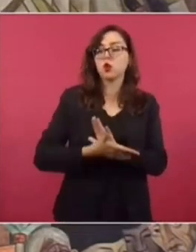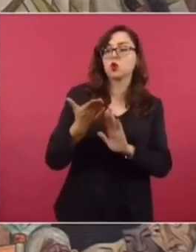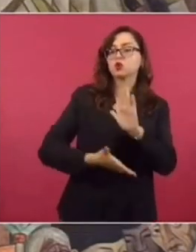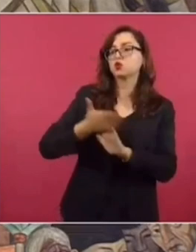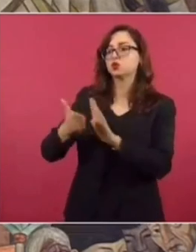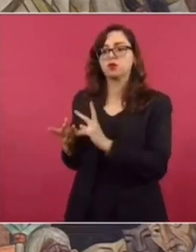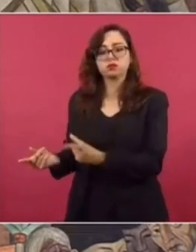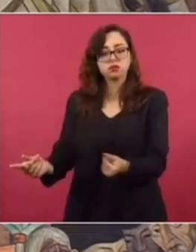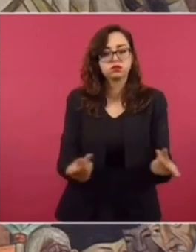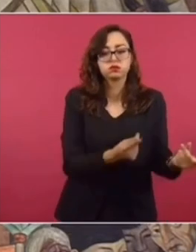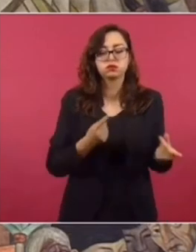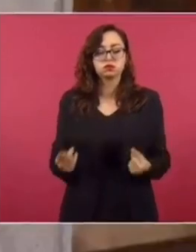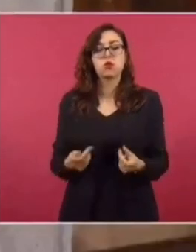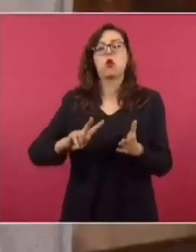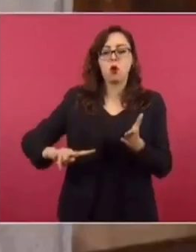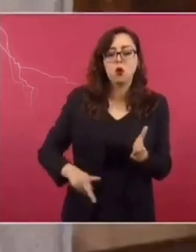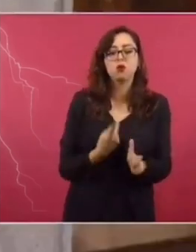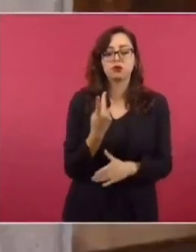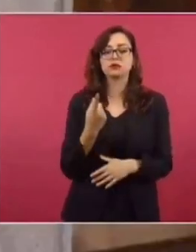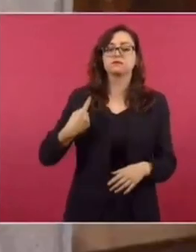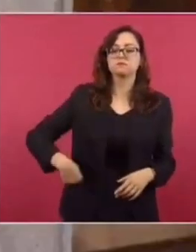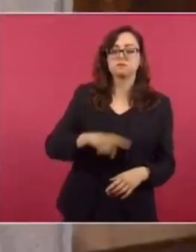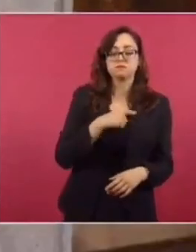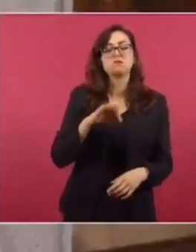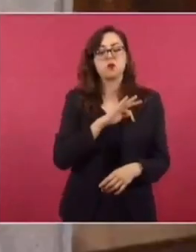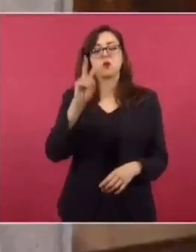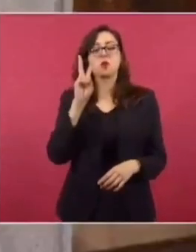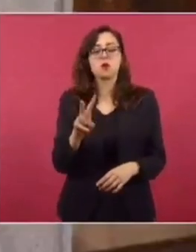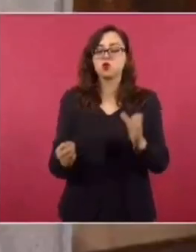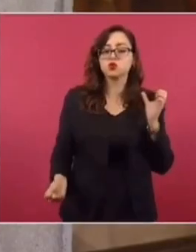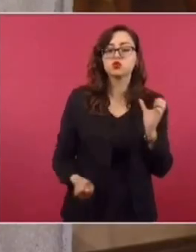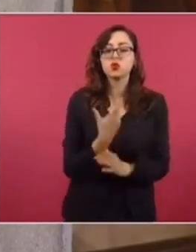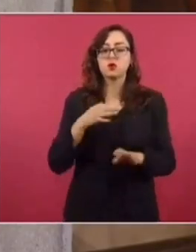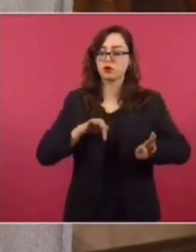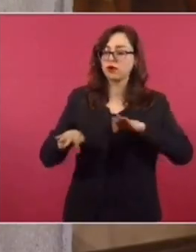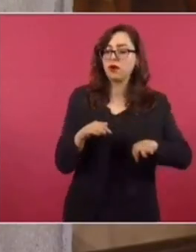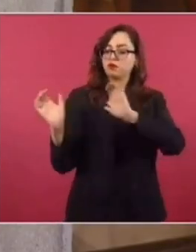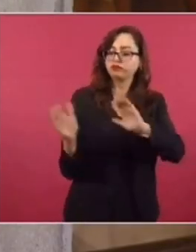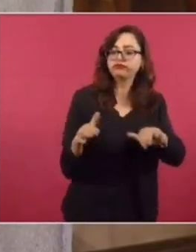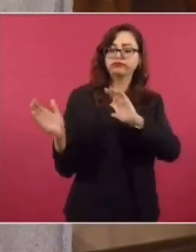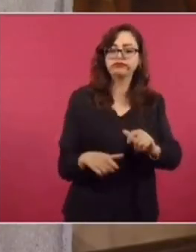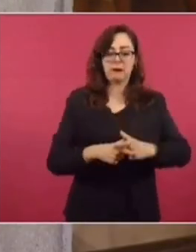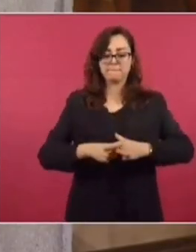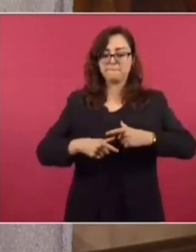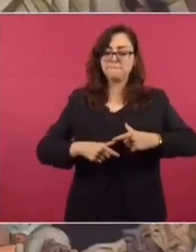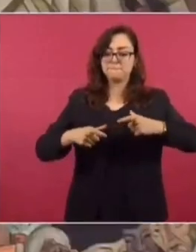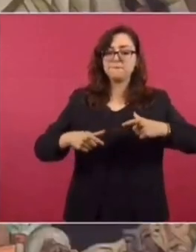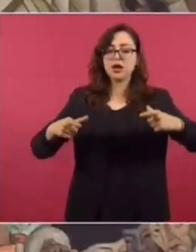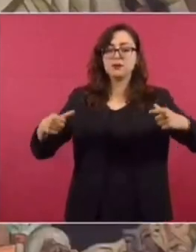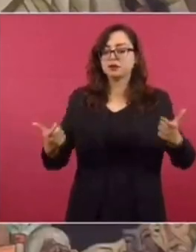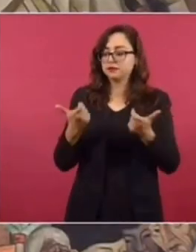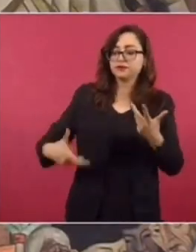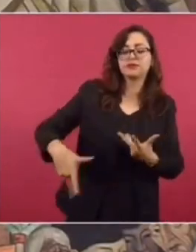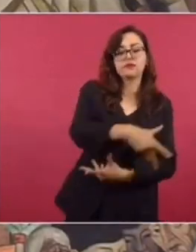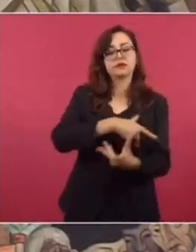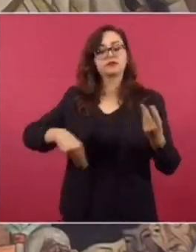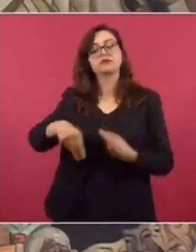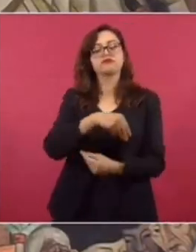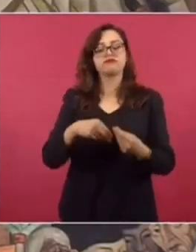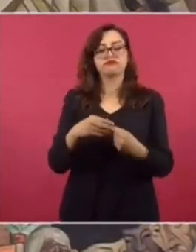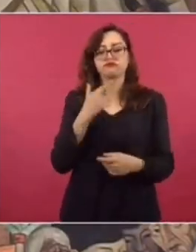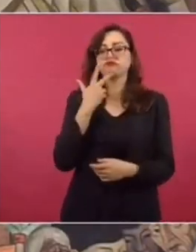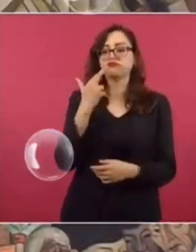las obras y la infraestructura que requiere el país, hemos logrado el efecto multiplicador de crear muchos empleos y promover el crecimiento económico, sobre todo en lo regional.